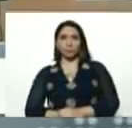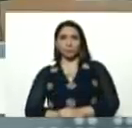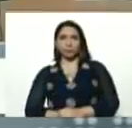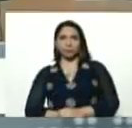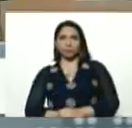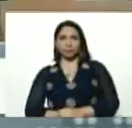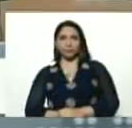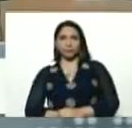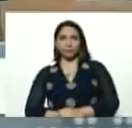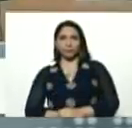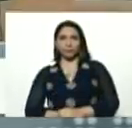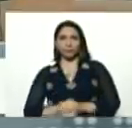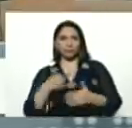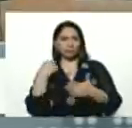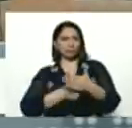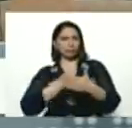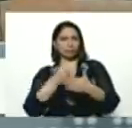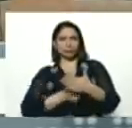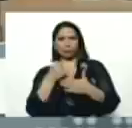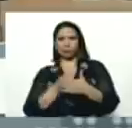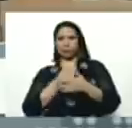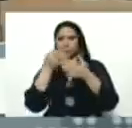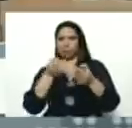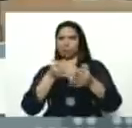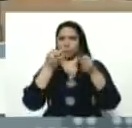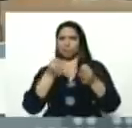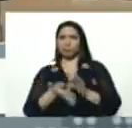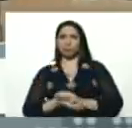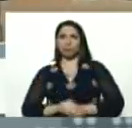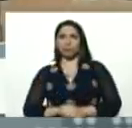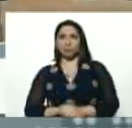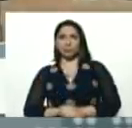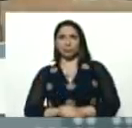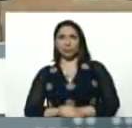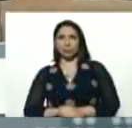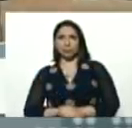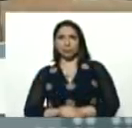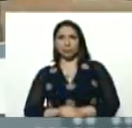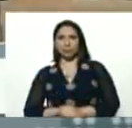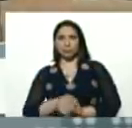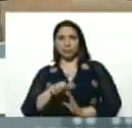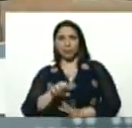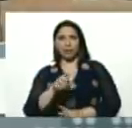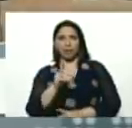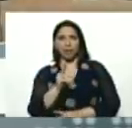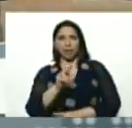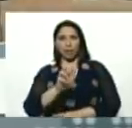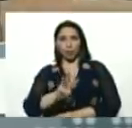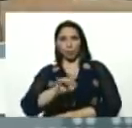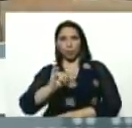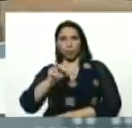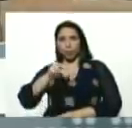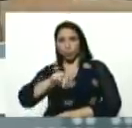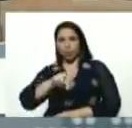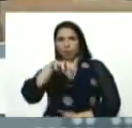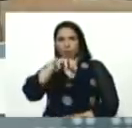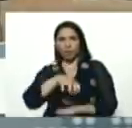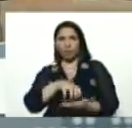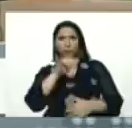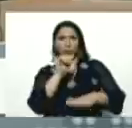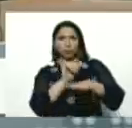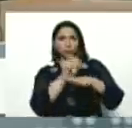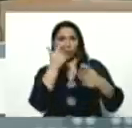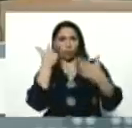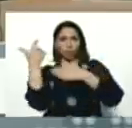todos estos días, en la batalla, en la batalla, está Edwin Rojas, desde el estado Sucre,